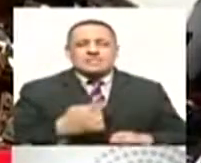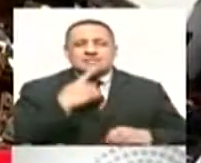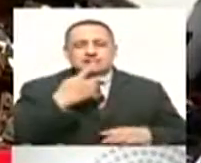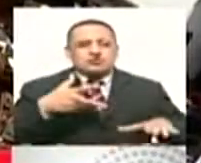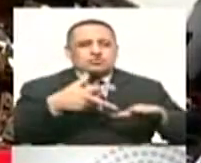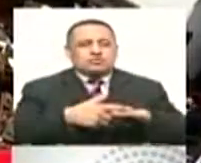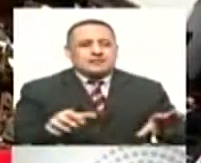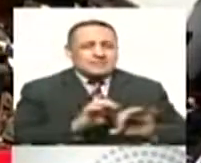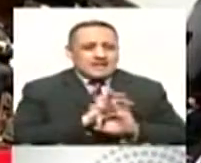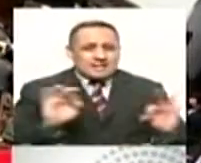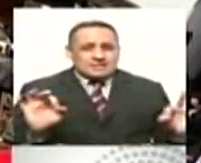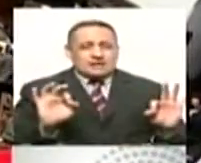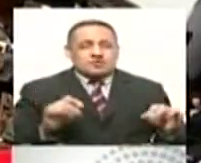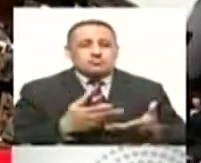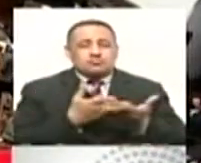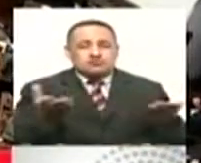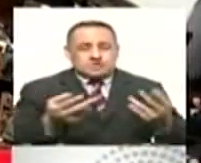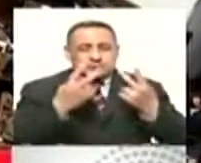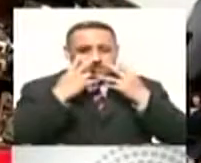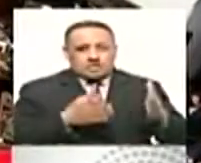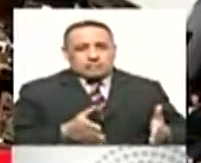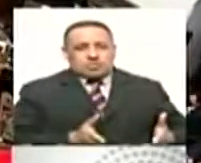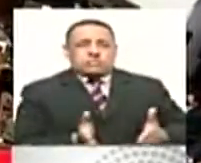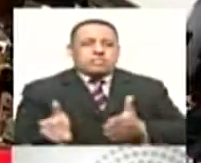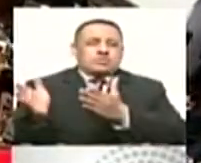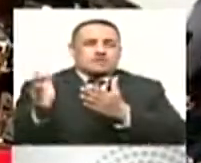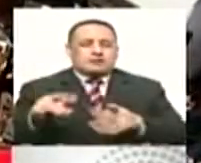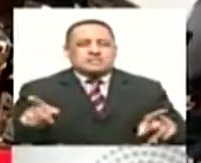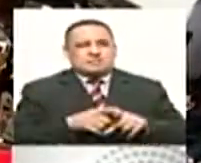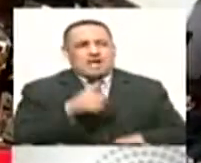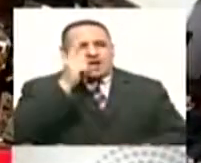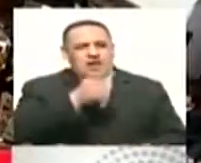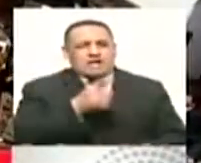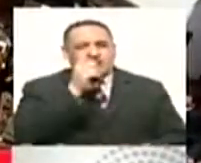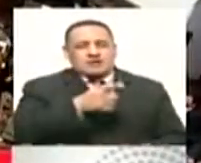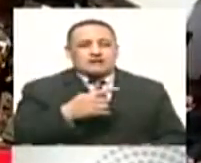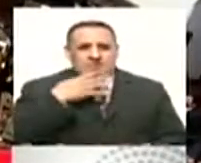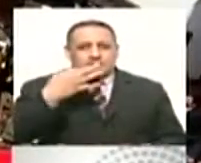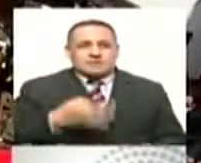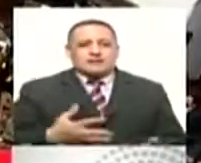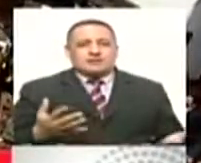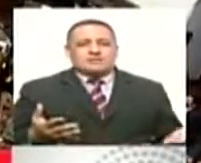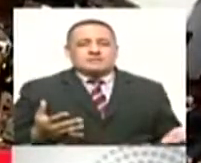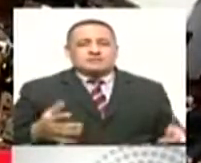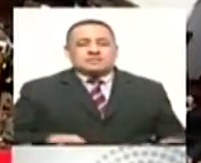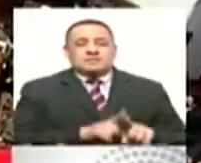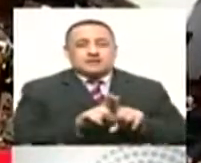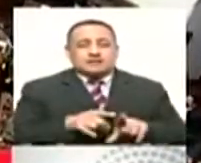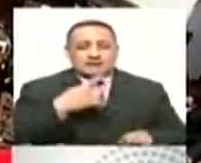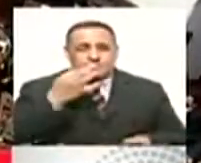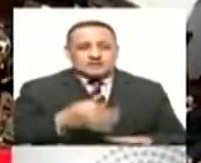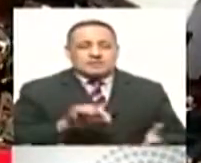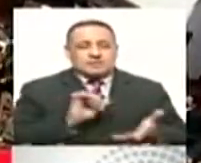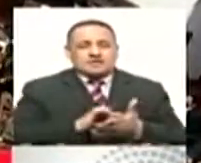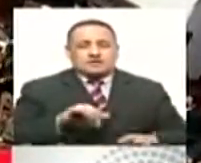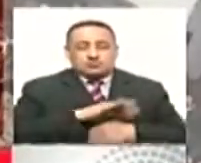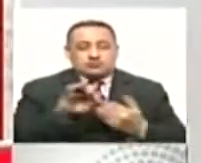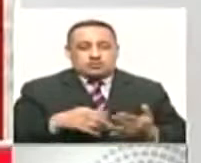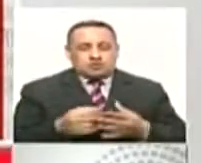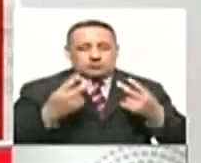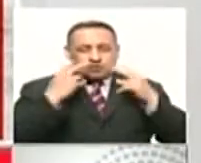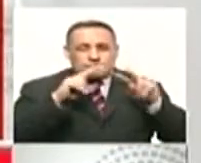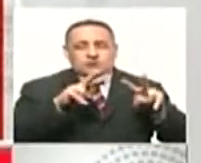ocasión es también defender mucho ciertos principios que son claves, ¿no?, como por ejemplo la